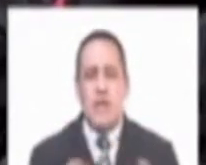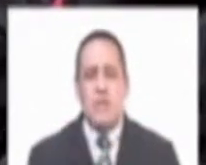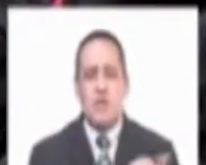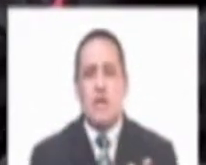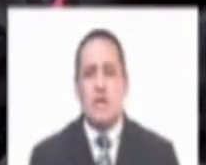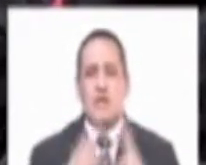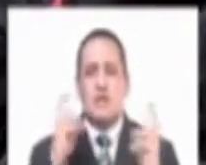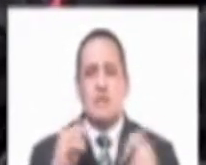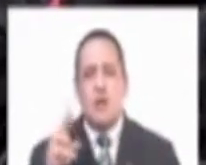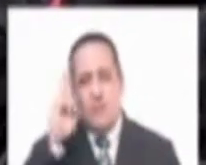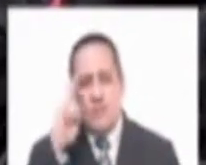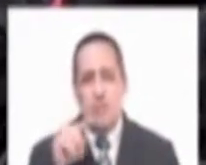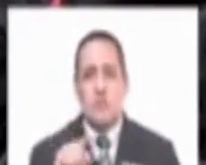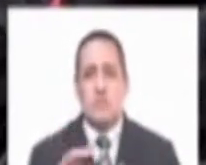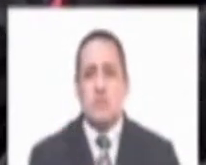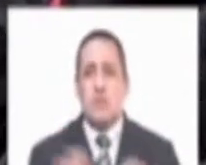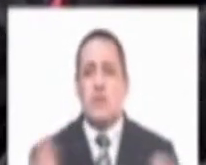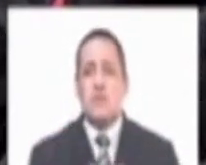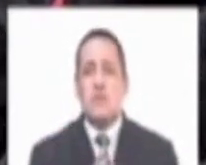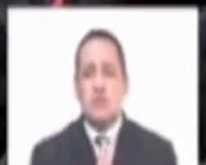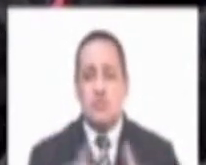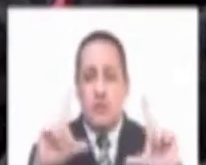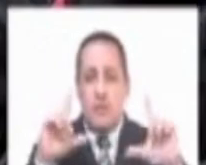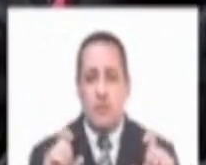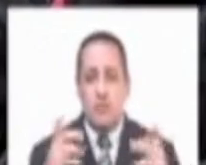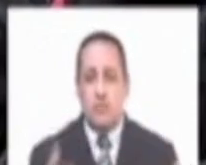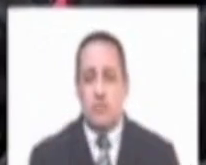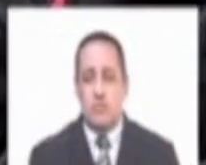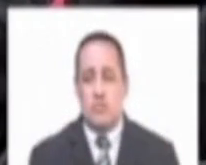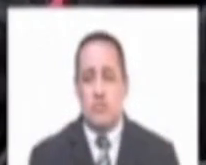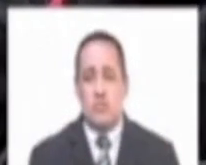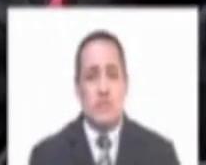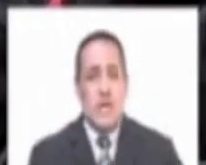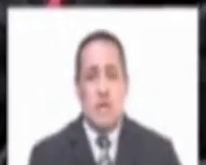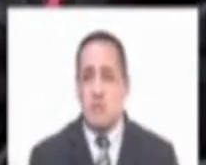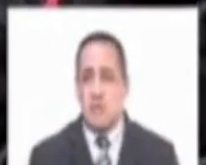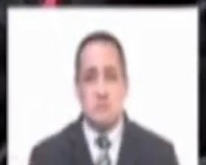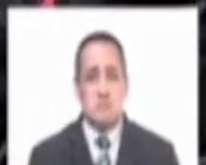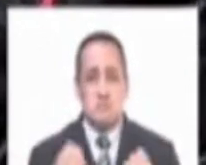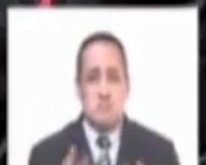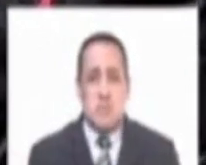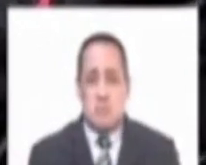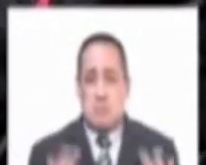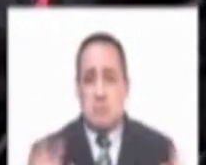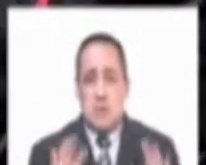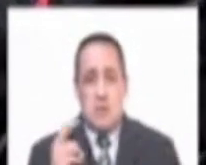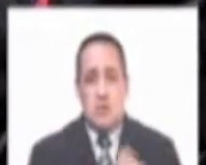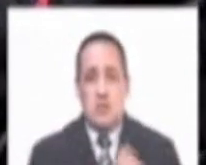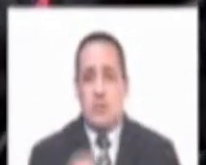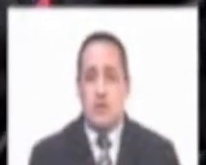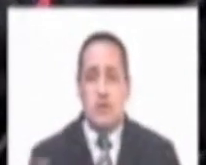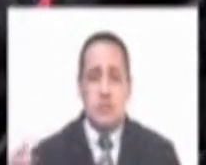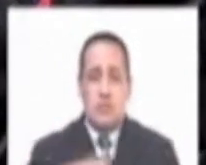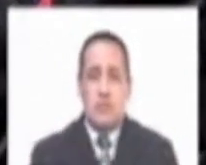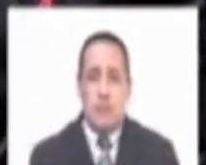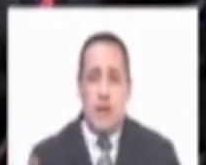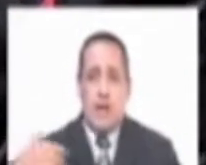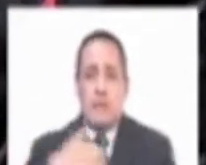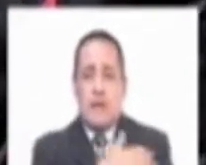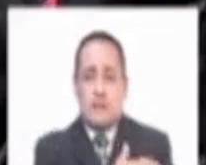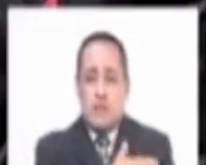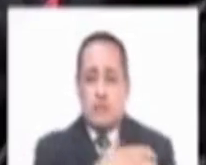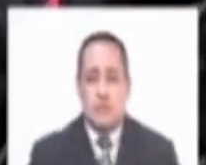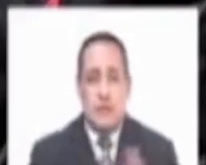apoyar este tema Confiamos en usted Me pidió una foto Y todo fue muy bien Muy bien Y nos fuimos abrazados de aquí